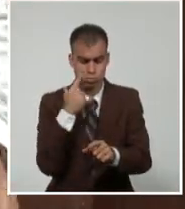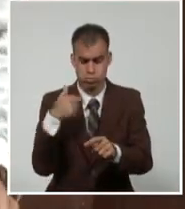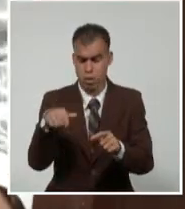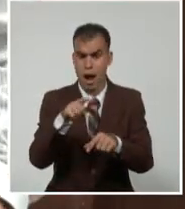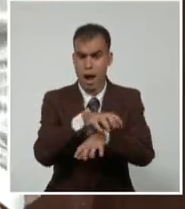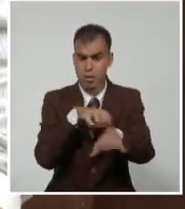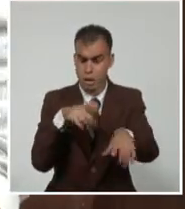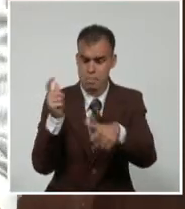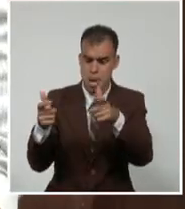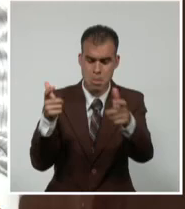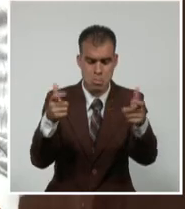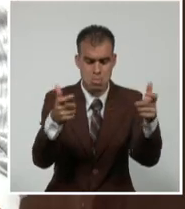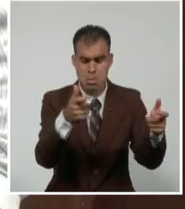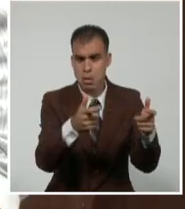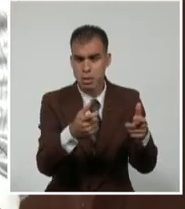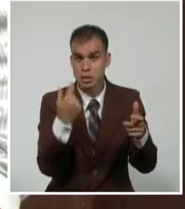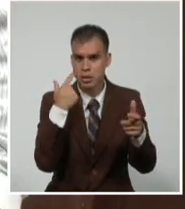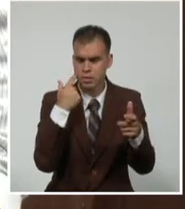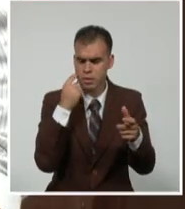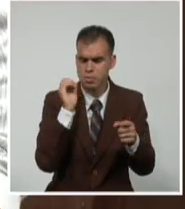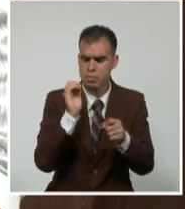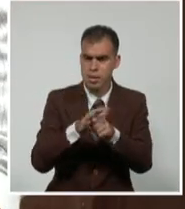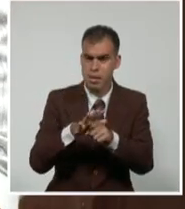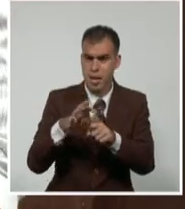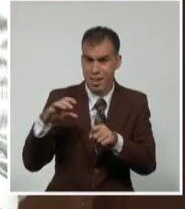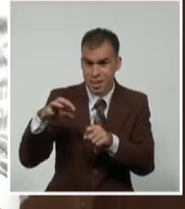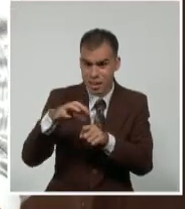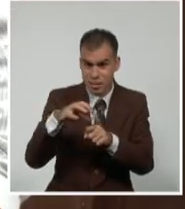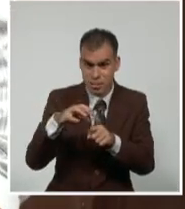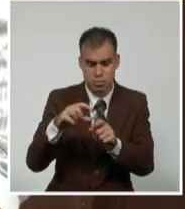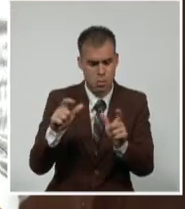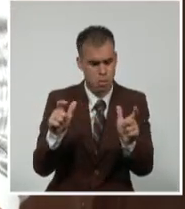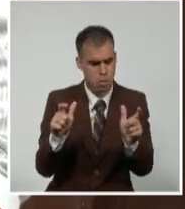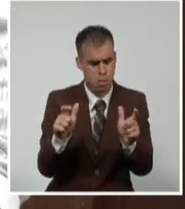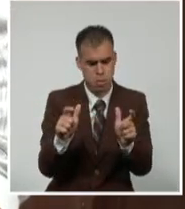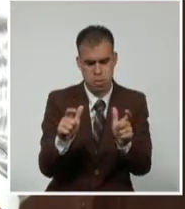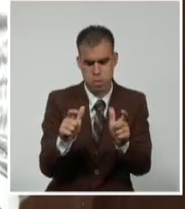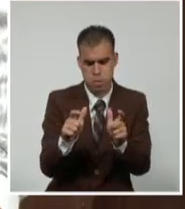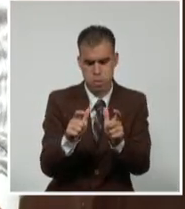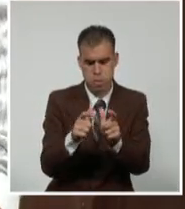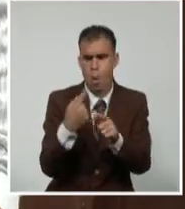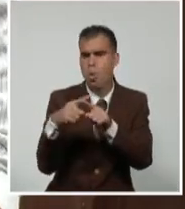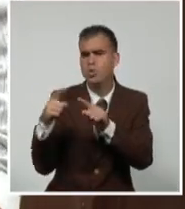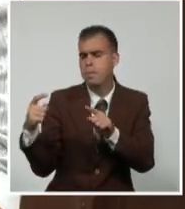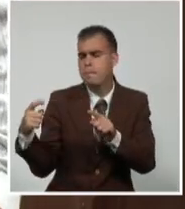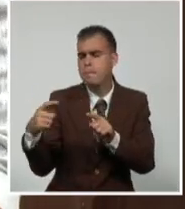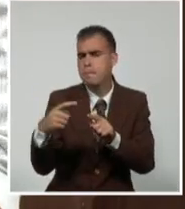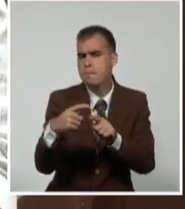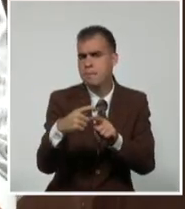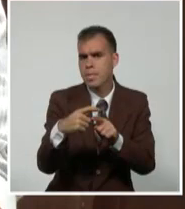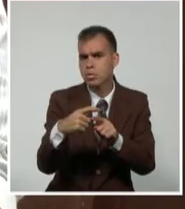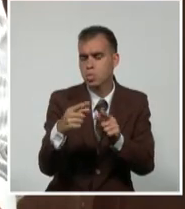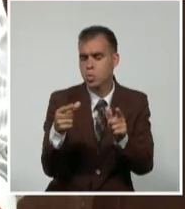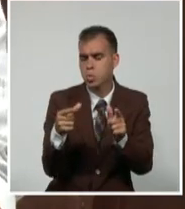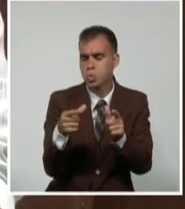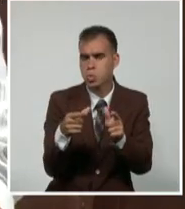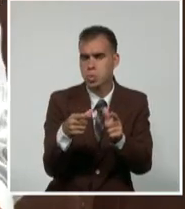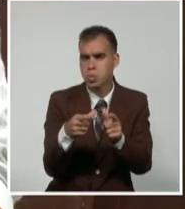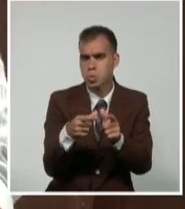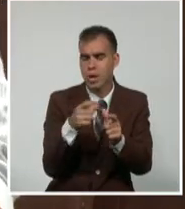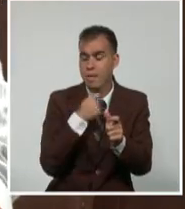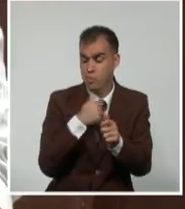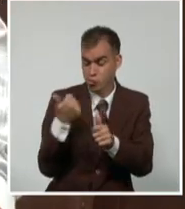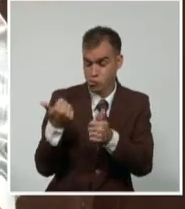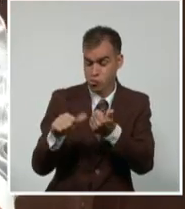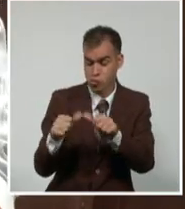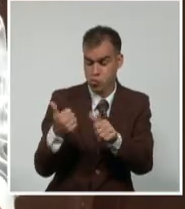de los casos de, sobre todo de hemoparásitos, hubo una reducción del uso de los químicos para